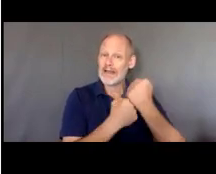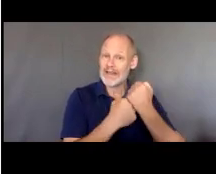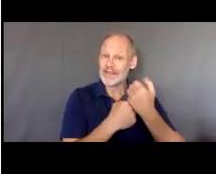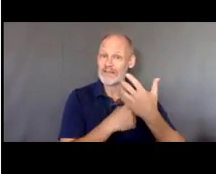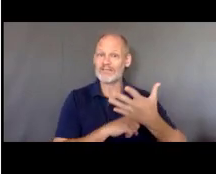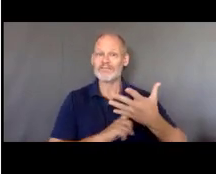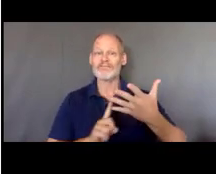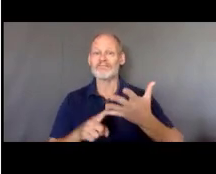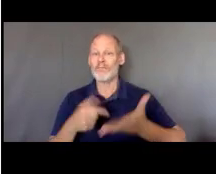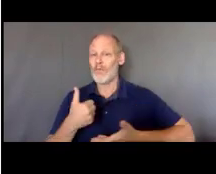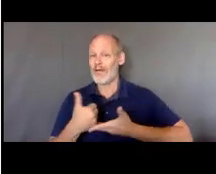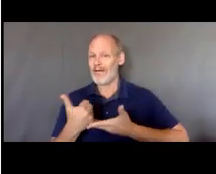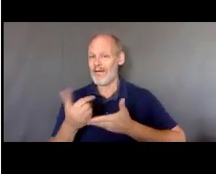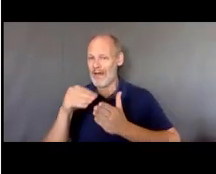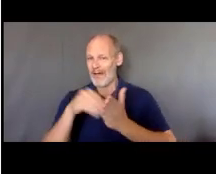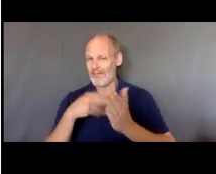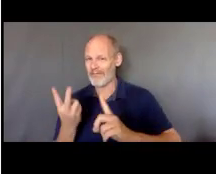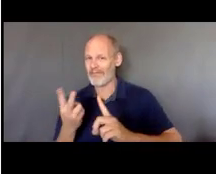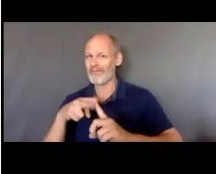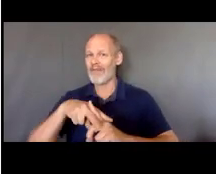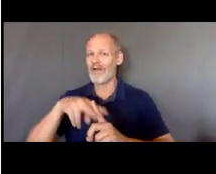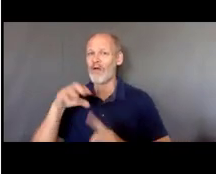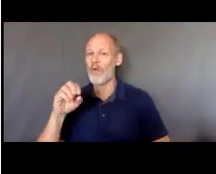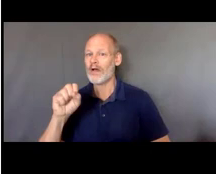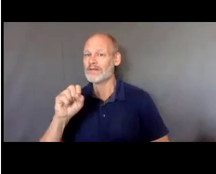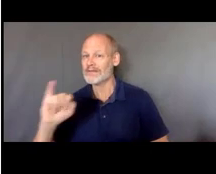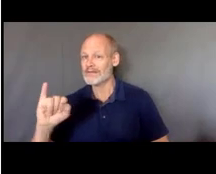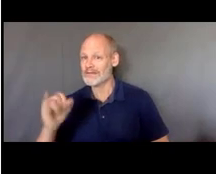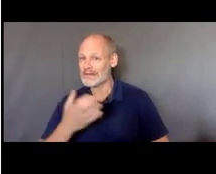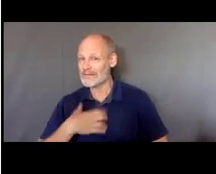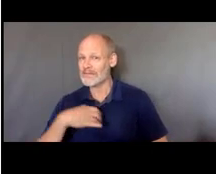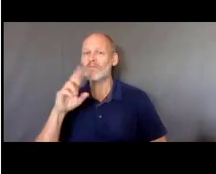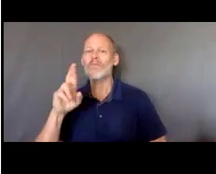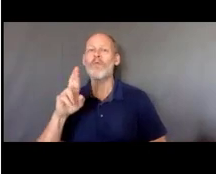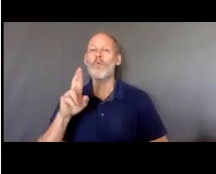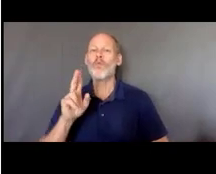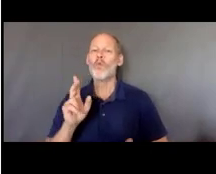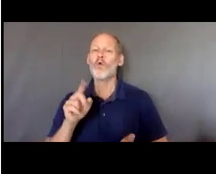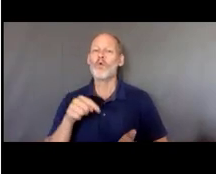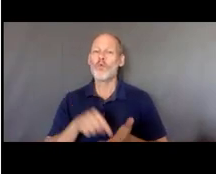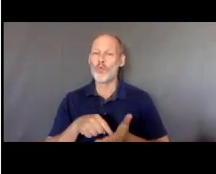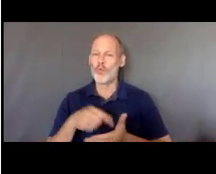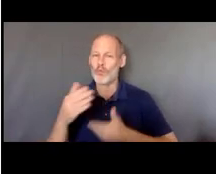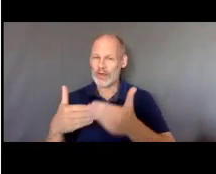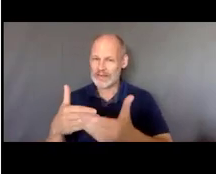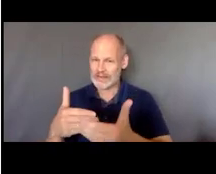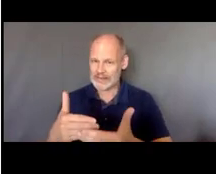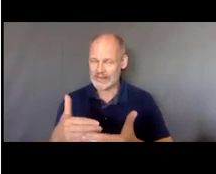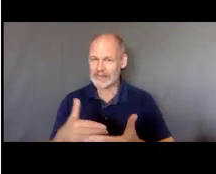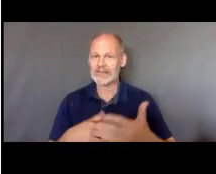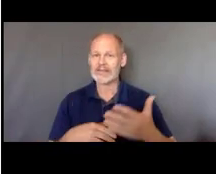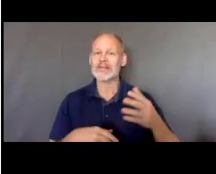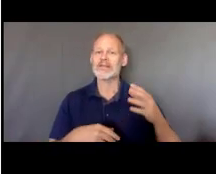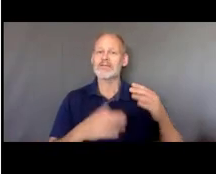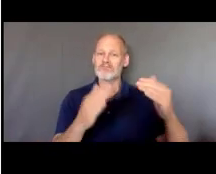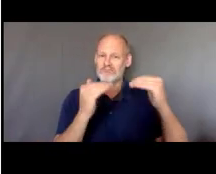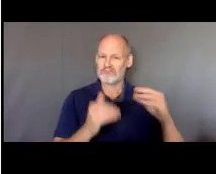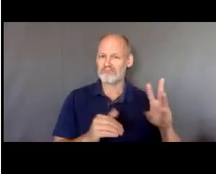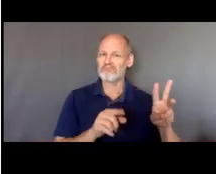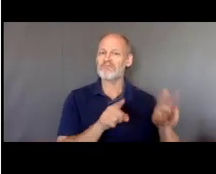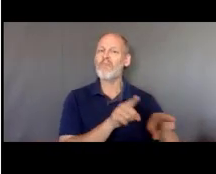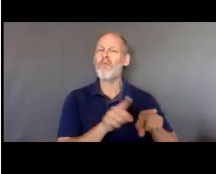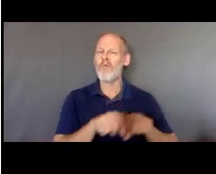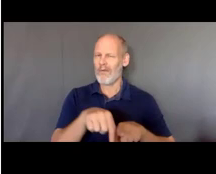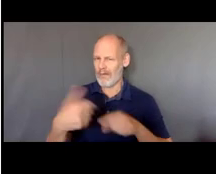ayudamos con las quejas o el CPI o una demanda del proceso debido y damos otras opciones para